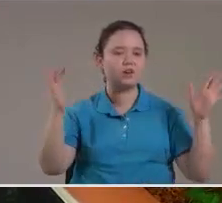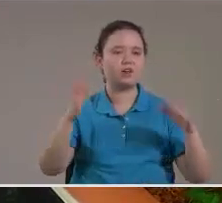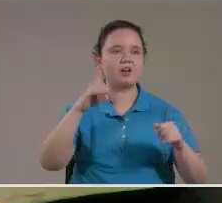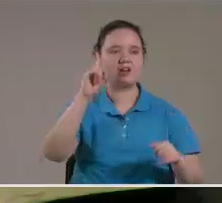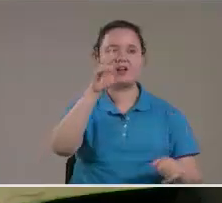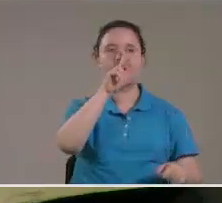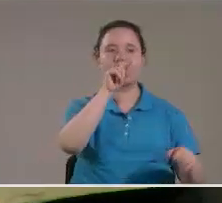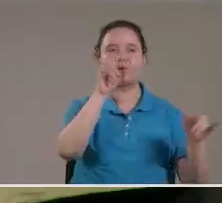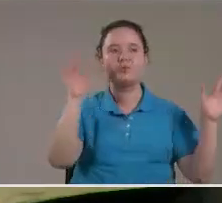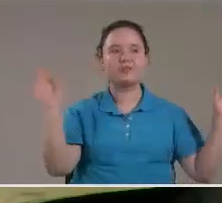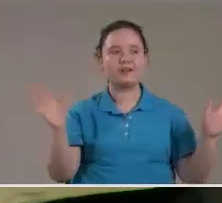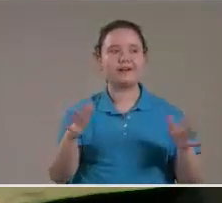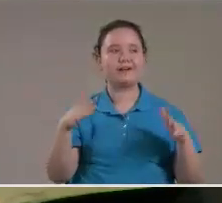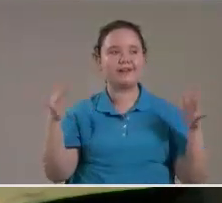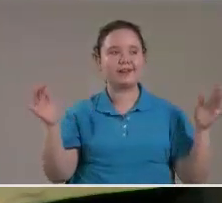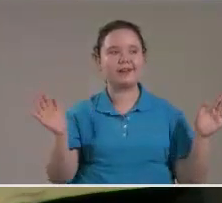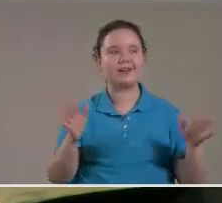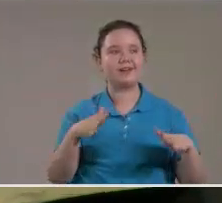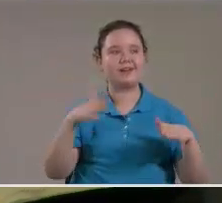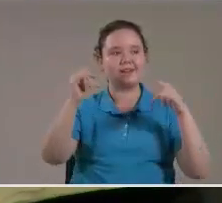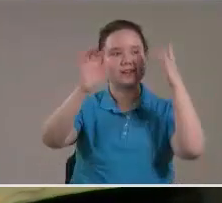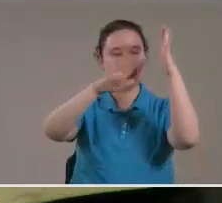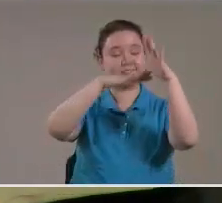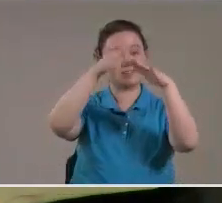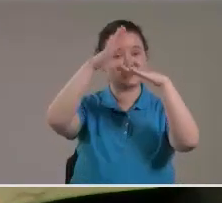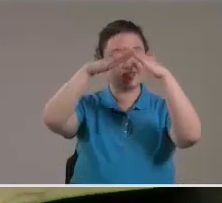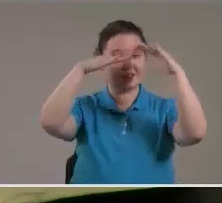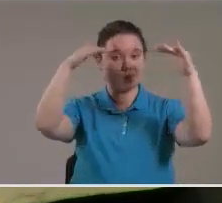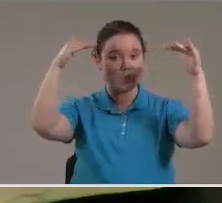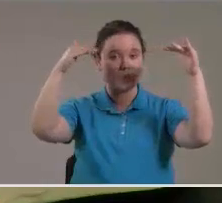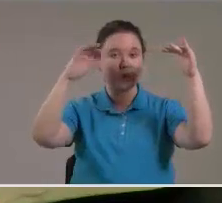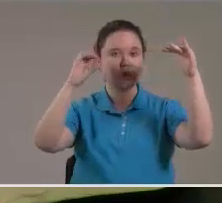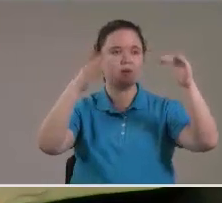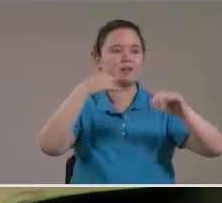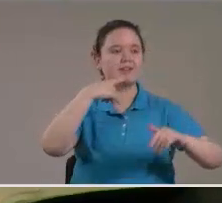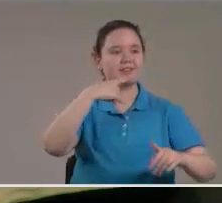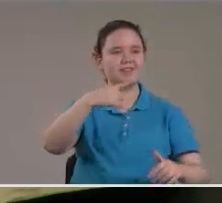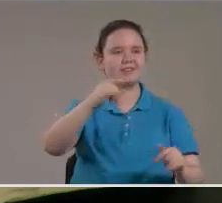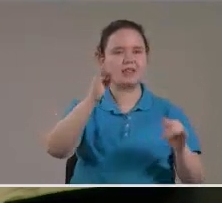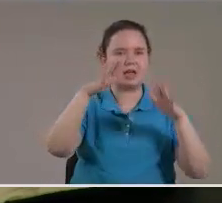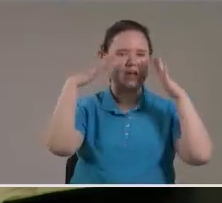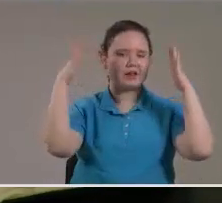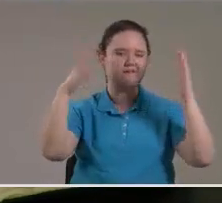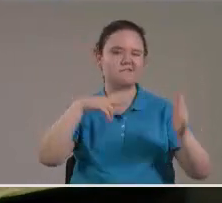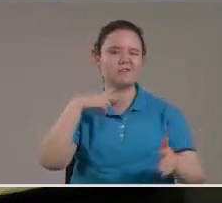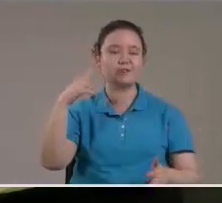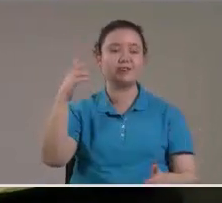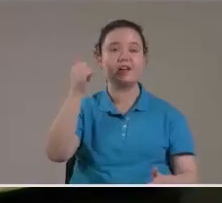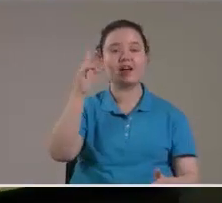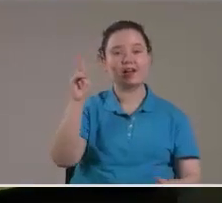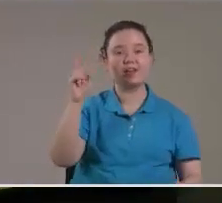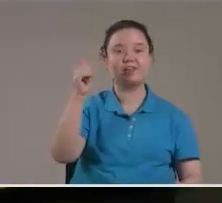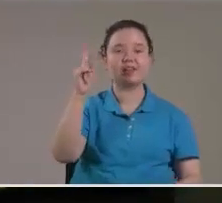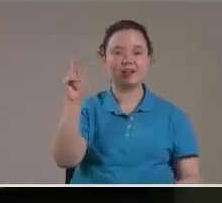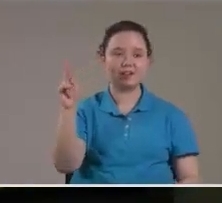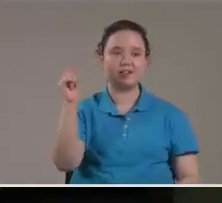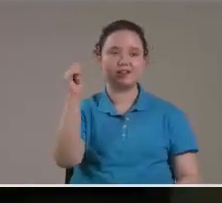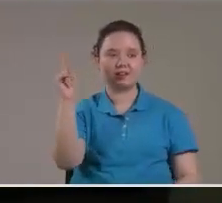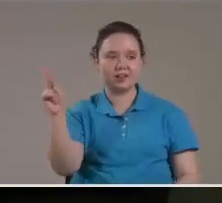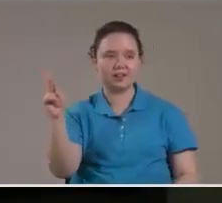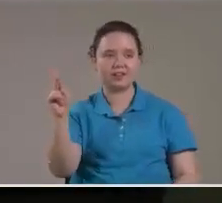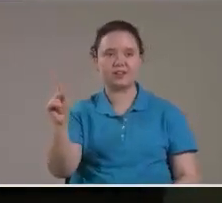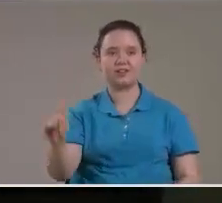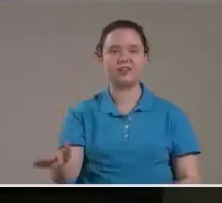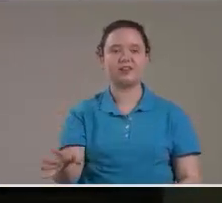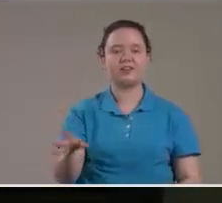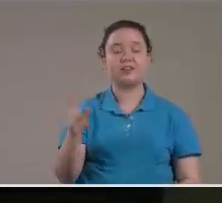águila En medio Del cielo Que decía A gran voz Hay Hay Hay